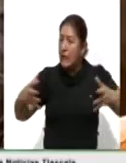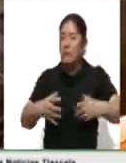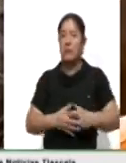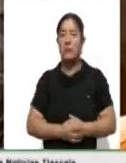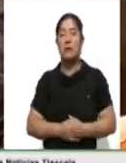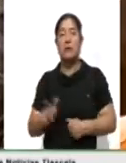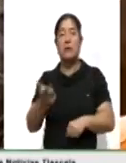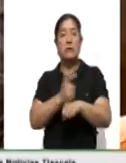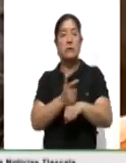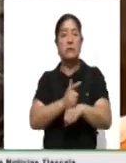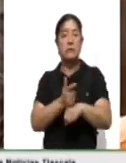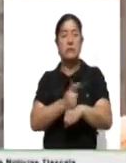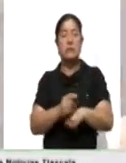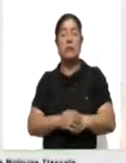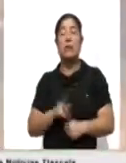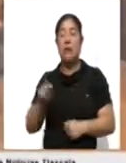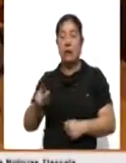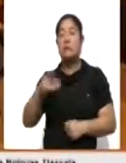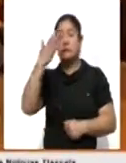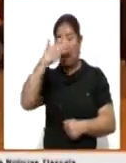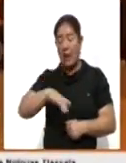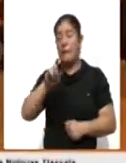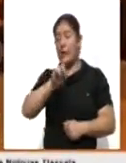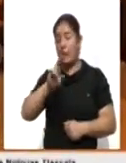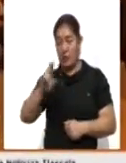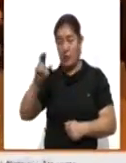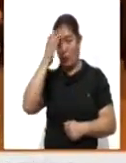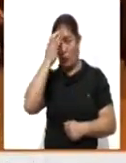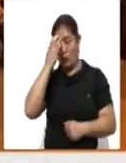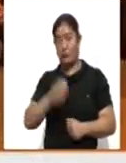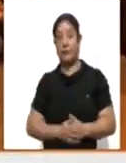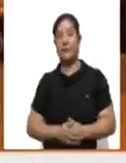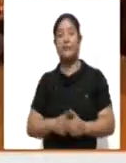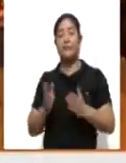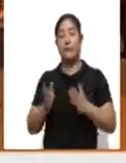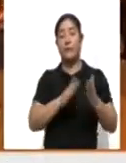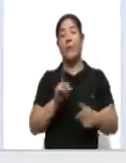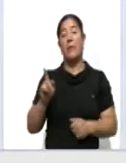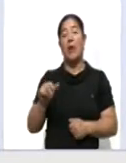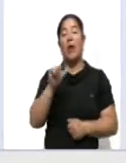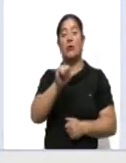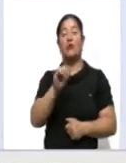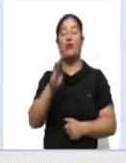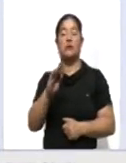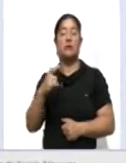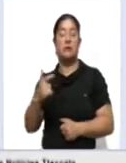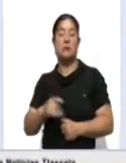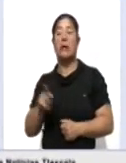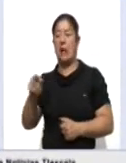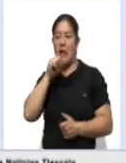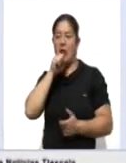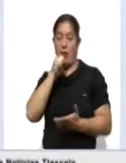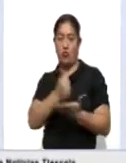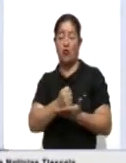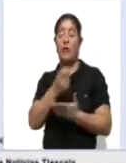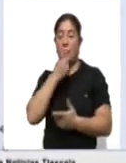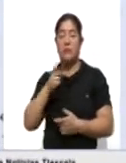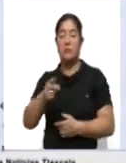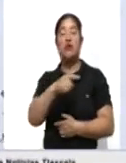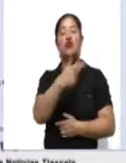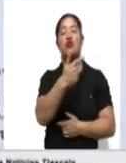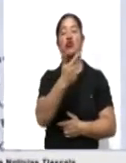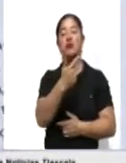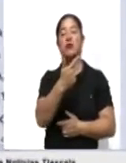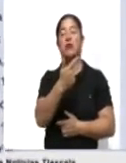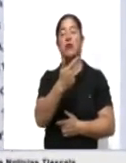licenciado Flores reconoce? Por su parte, Antonio Flores Gracia, autor del libro, subrayó que desde el 12 de noviembre de